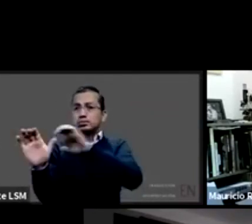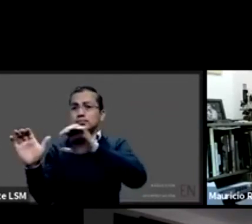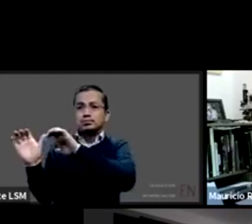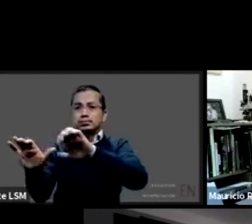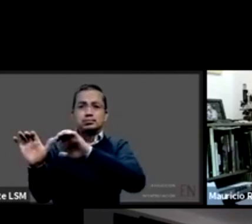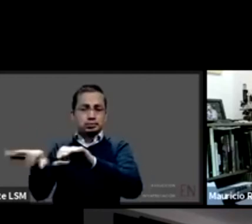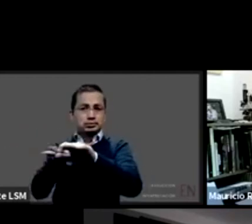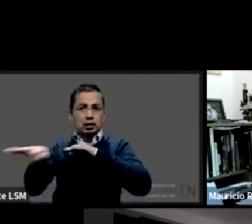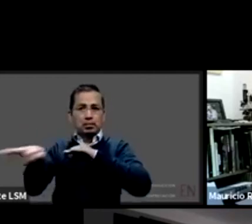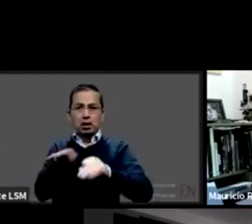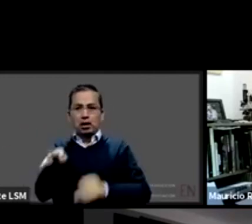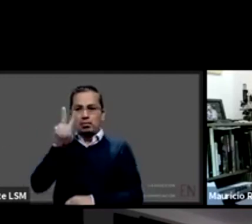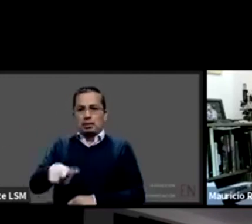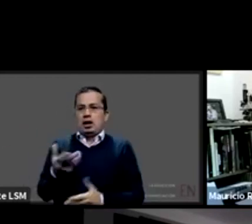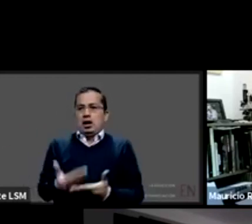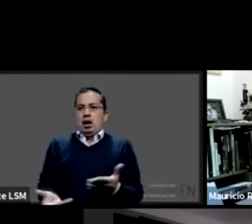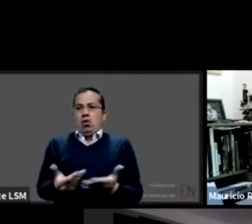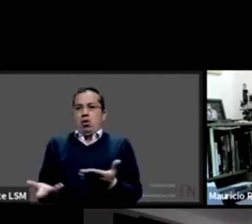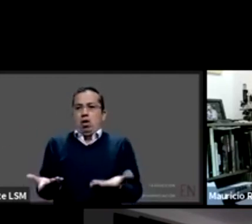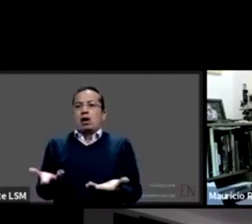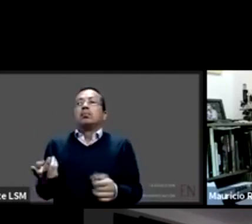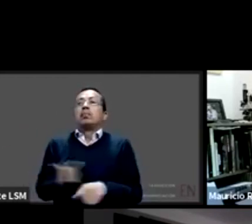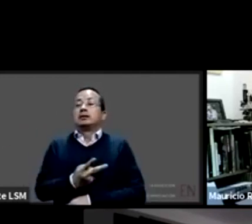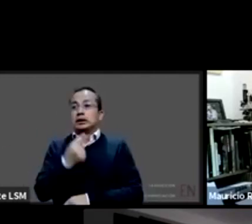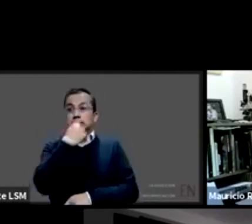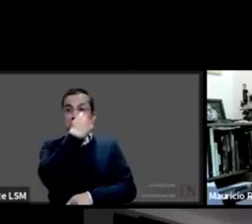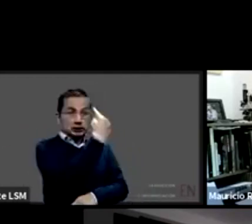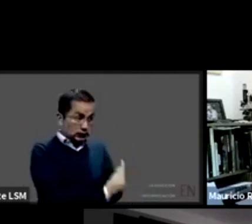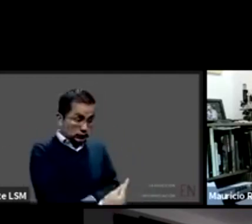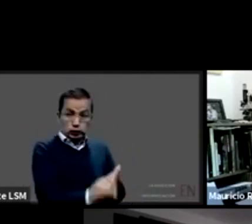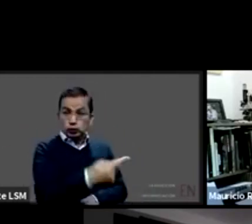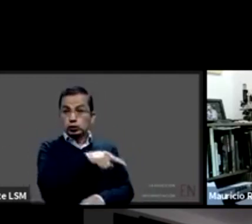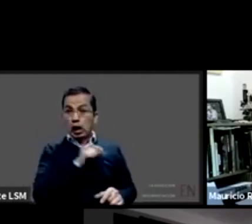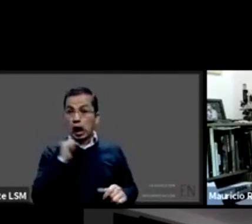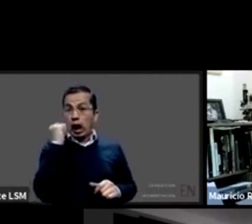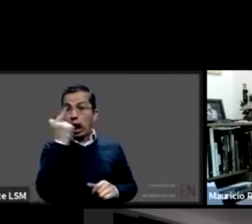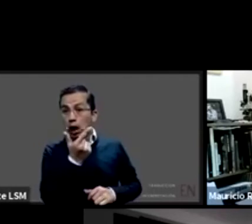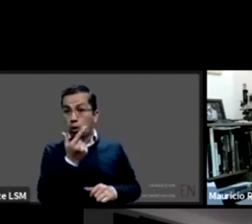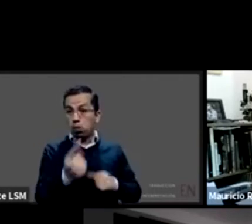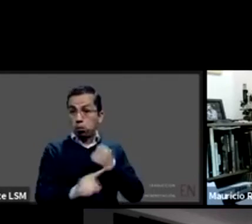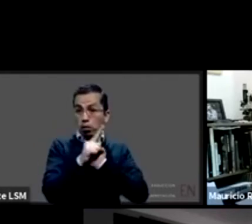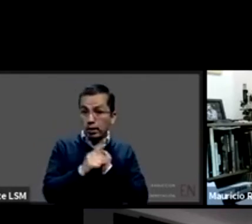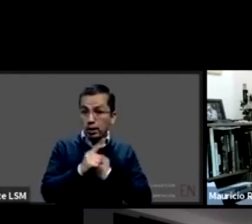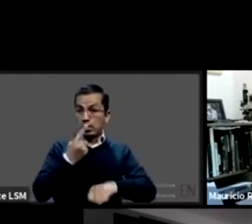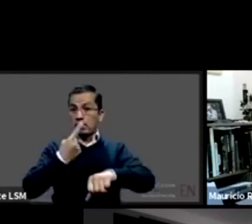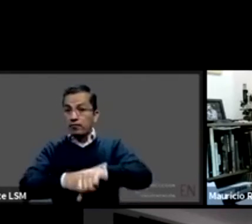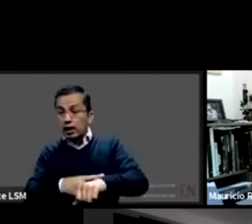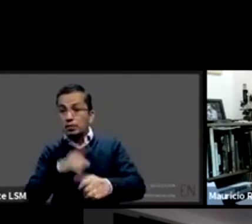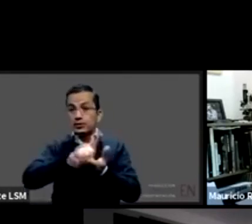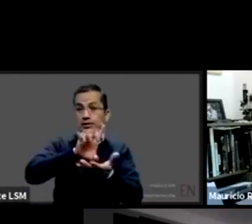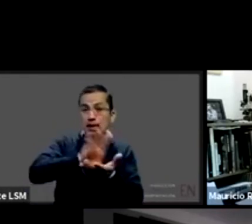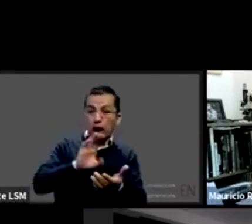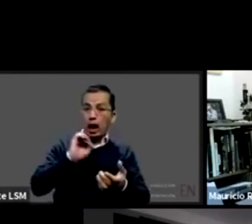tenían alguna comorbilidad están en su casa si son mayores de 60 años están en su casa entonces probablemente todos estos